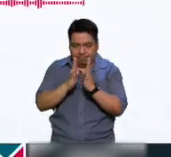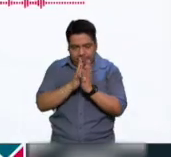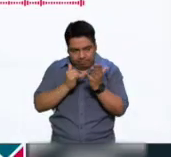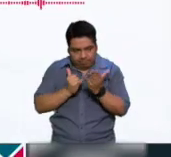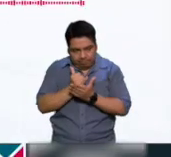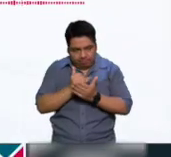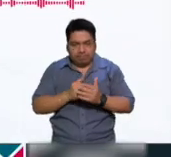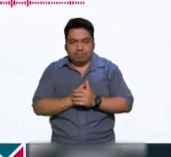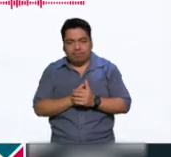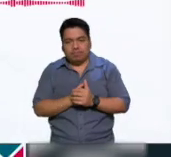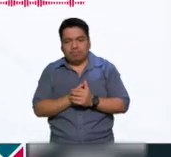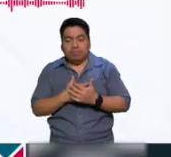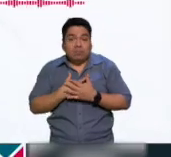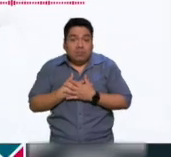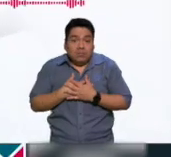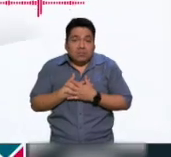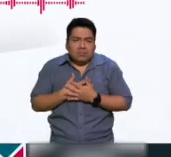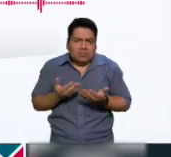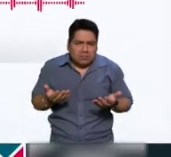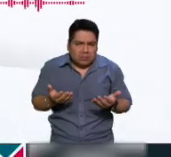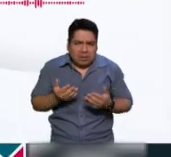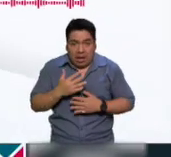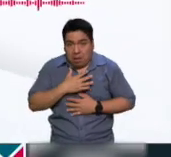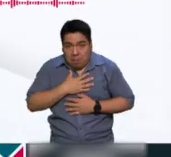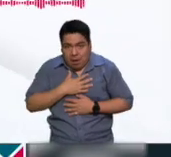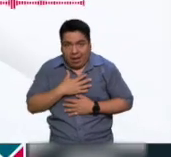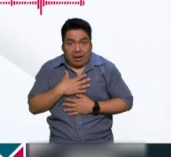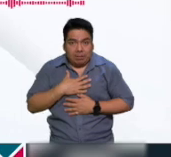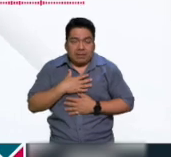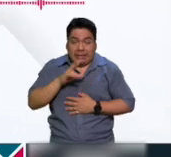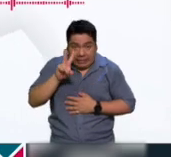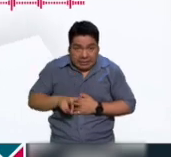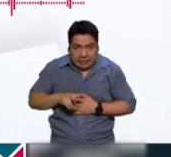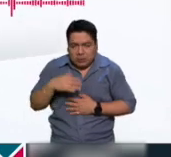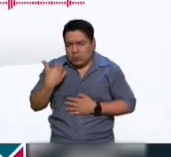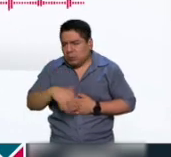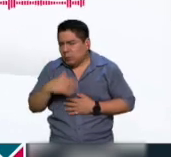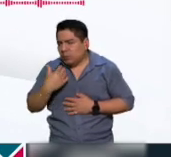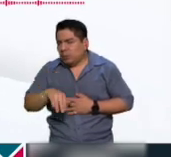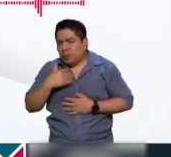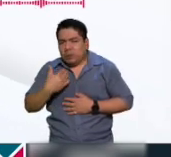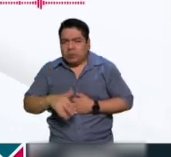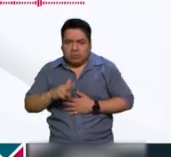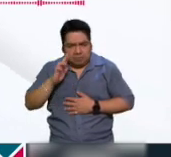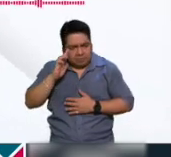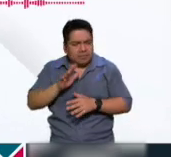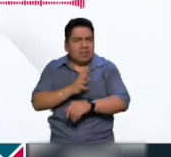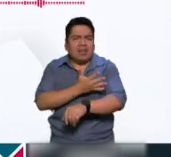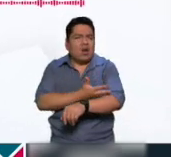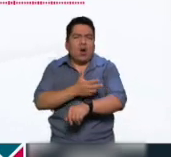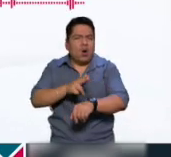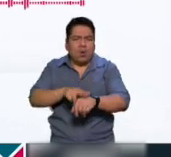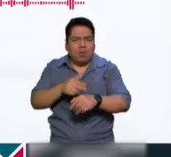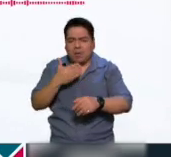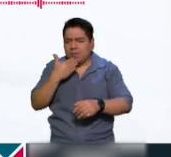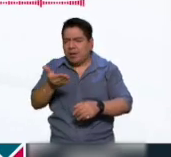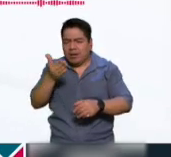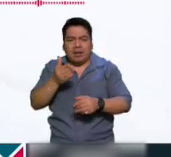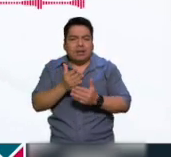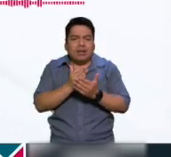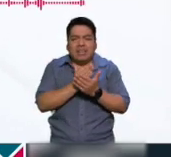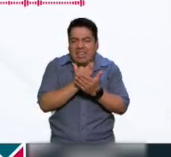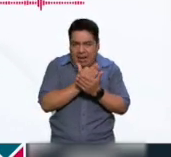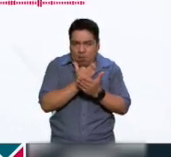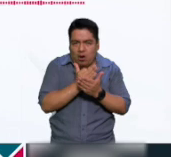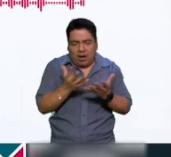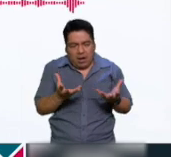Pues la verdad que, pues para mí sería un honor poder presidir Morena, poder trabajar